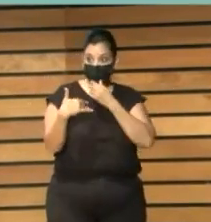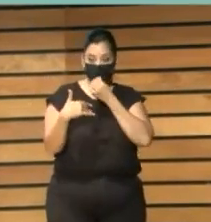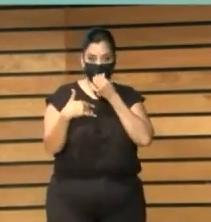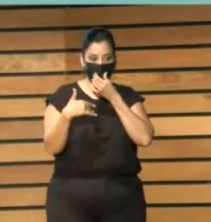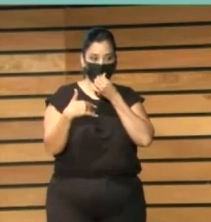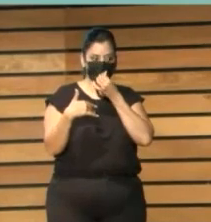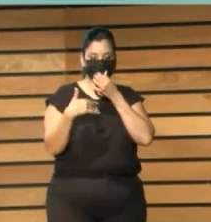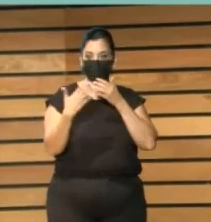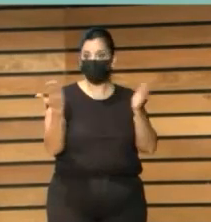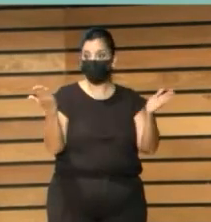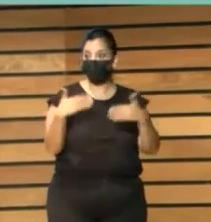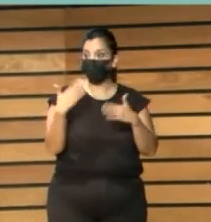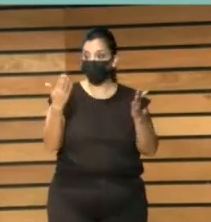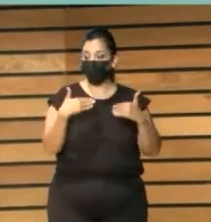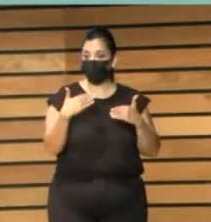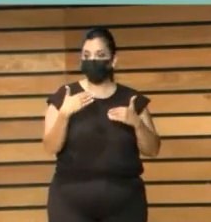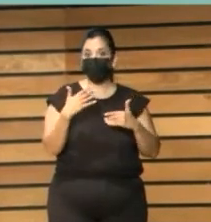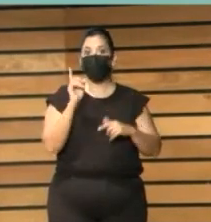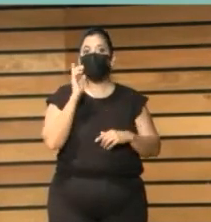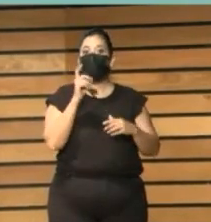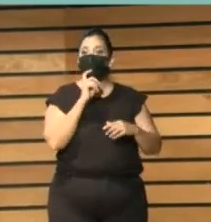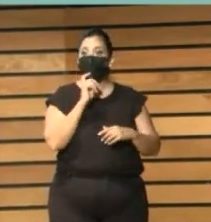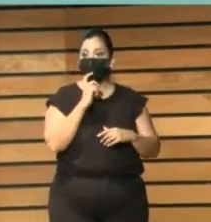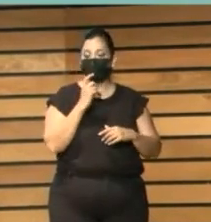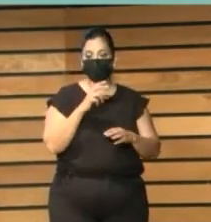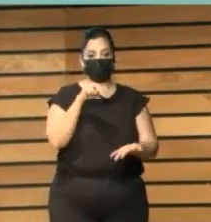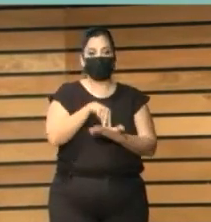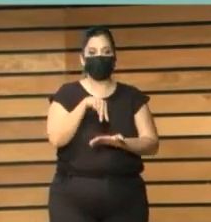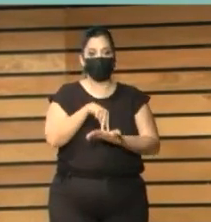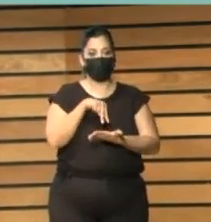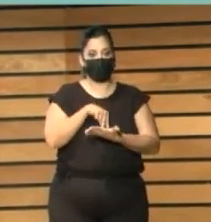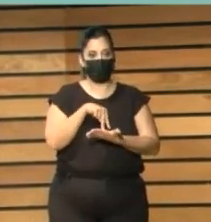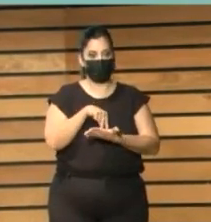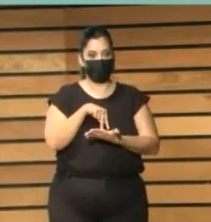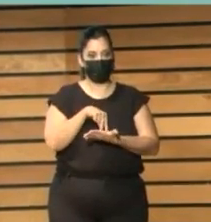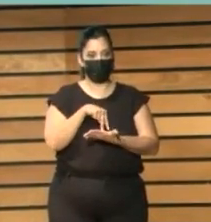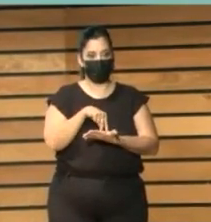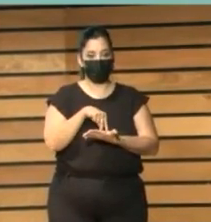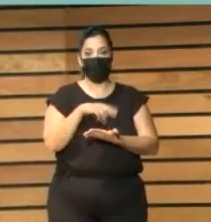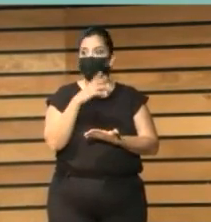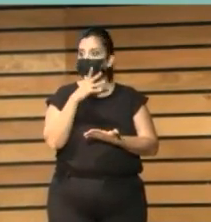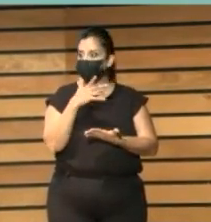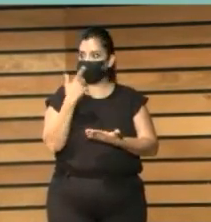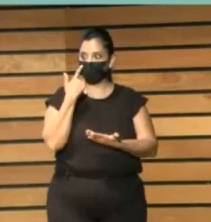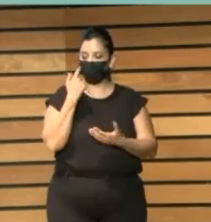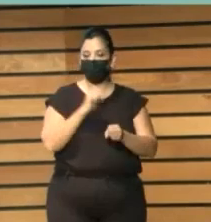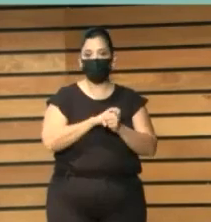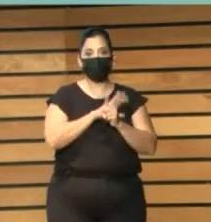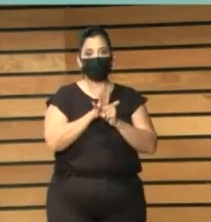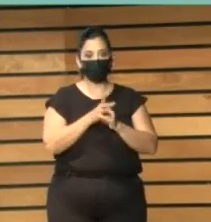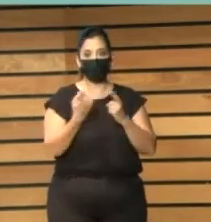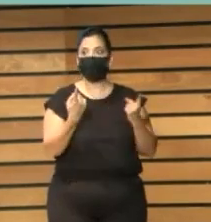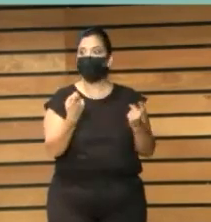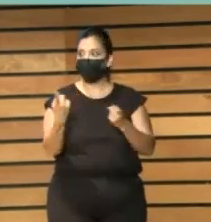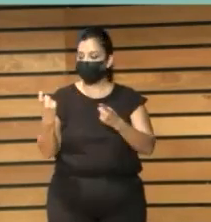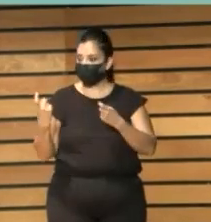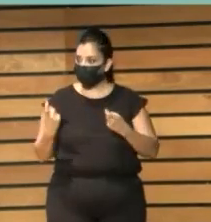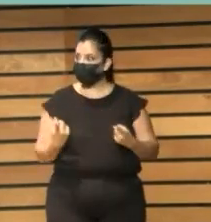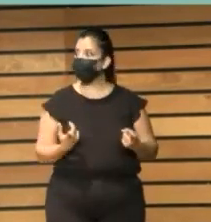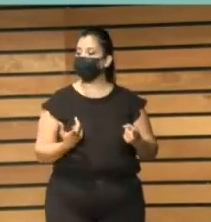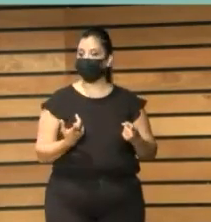construían presenciales. Luego, durante la pandemia se ha visto una necesidad y se ha